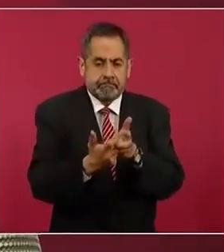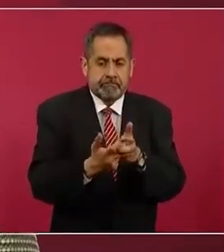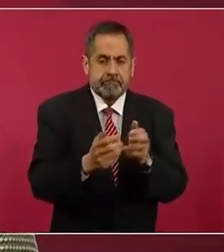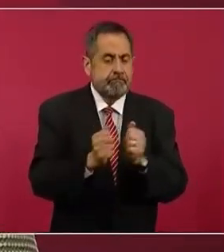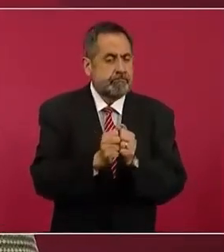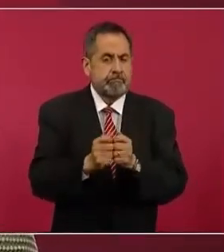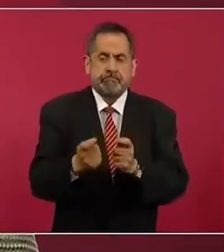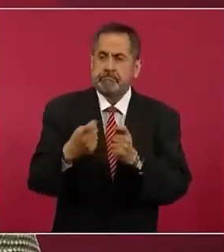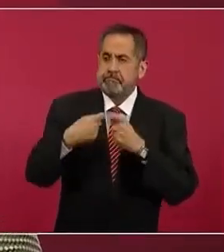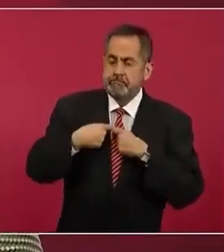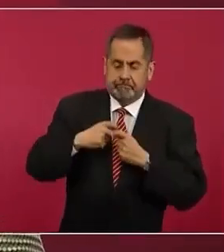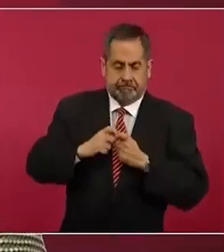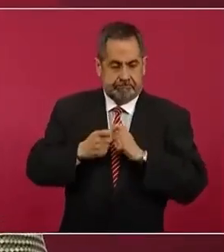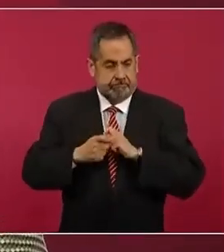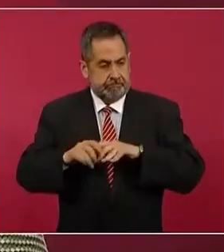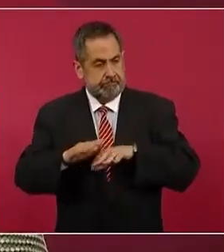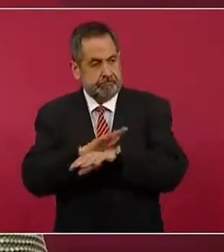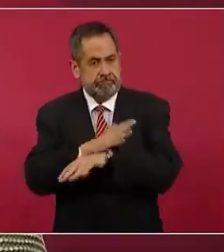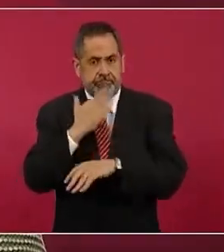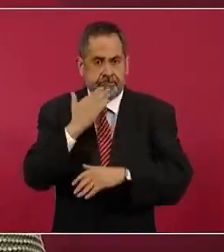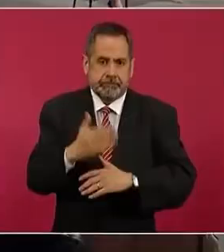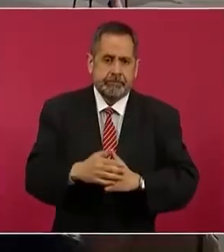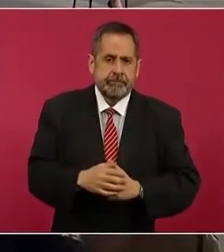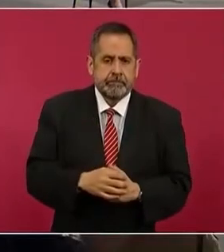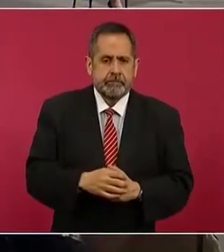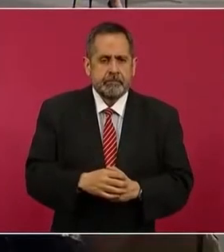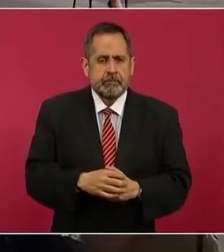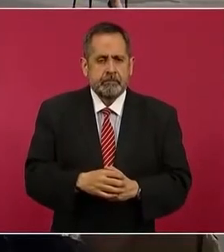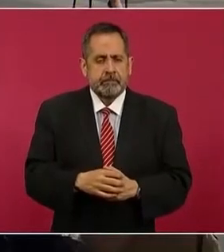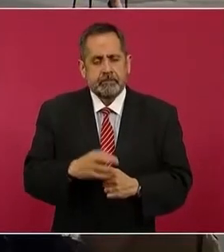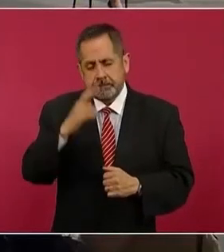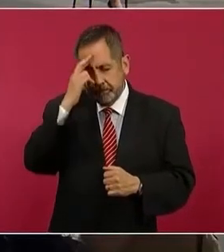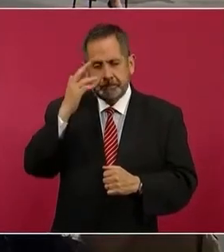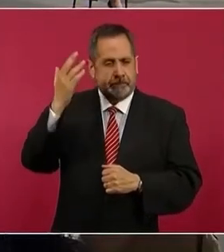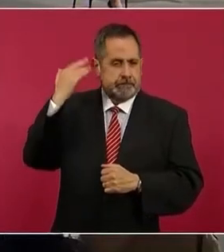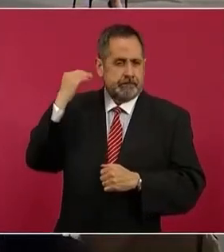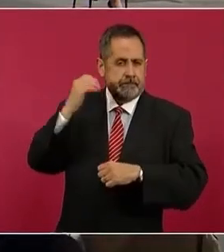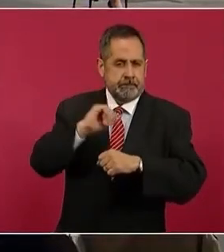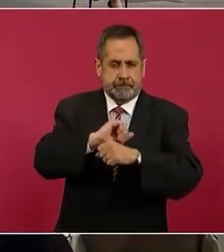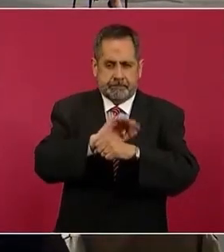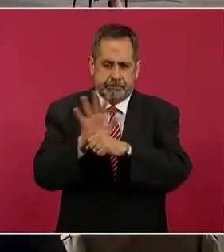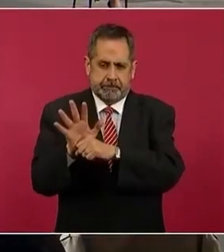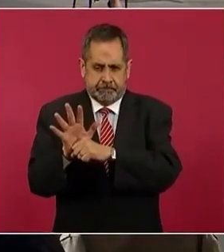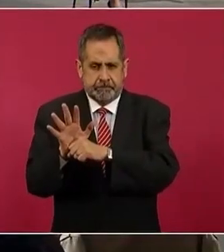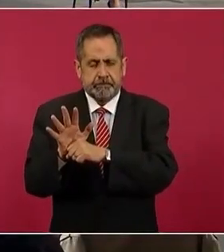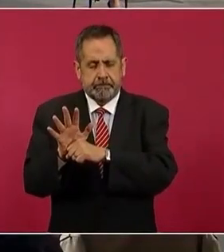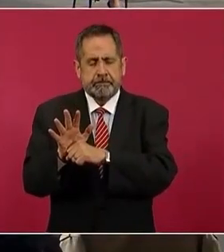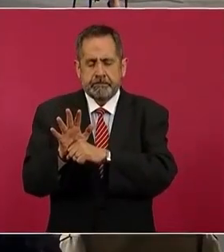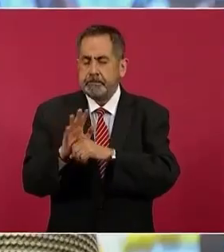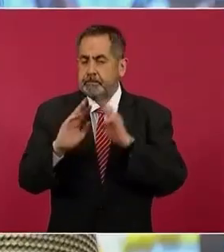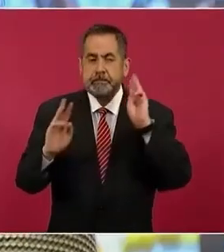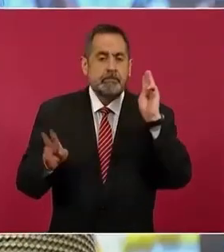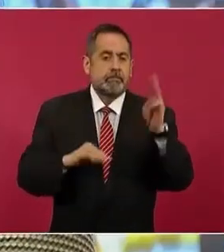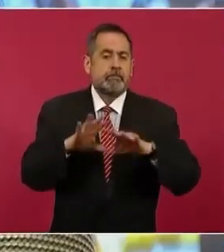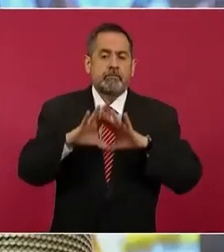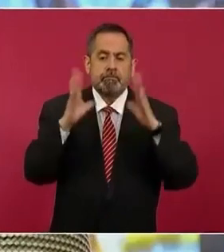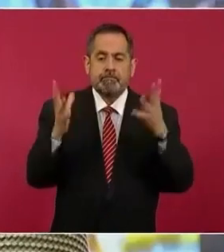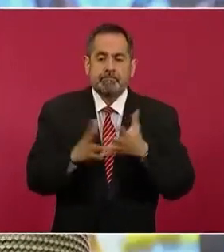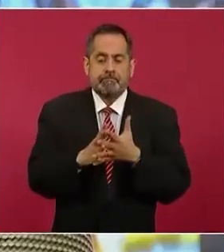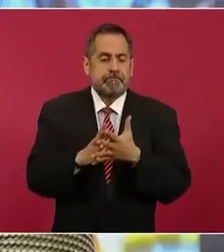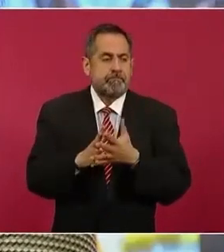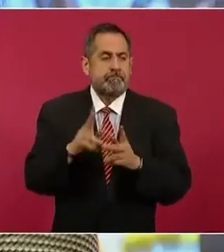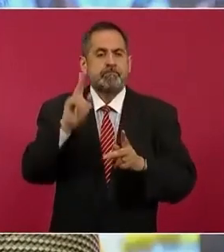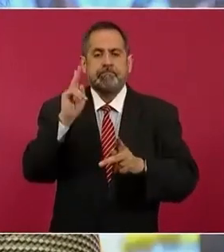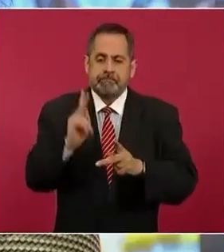poder transformador. Durante la pandemia prácticamente en todo el mundo se paró